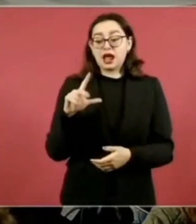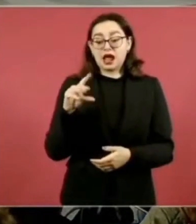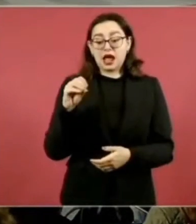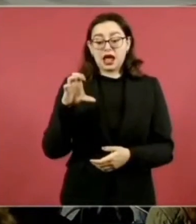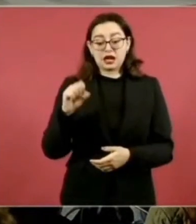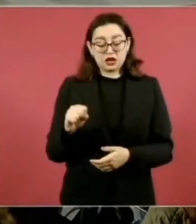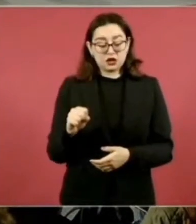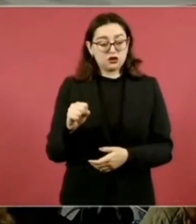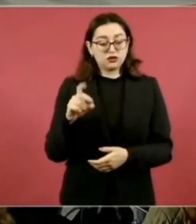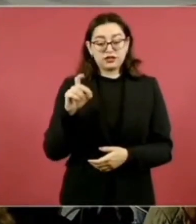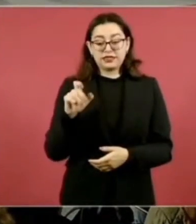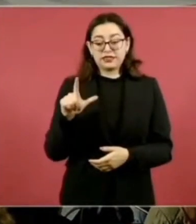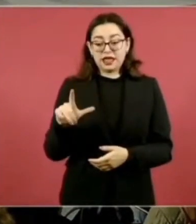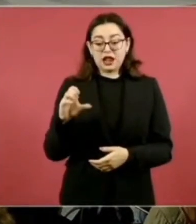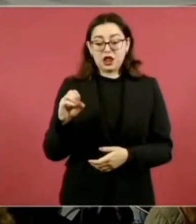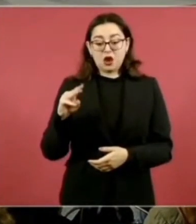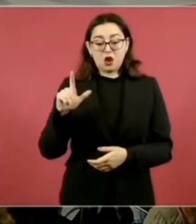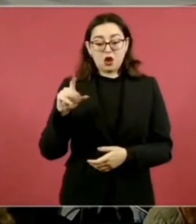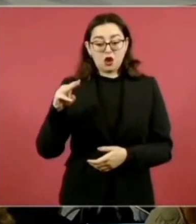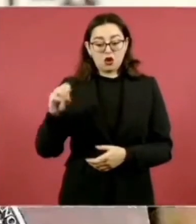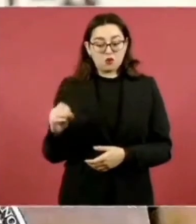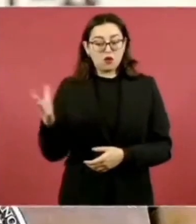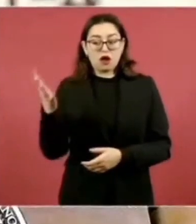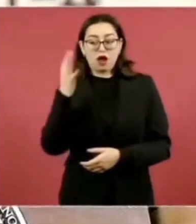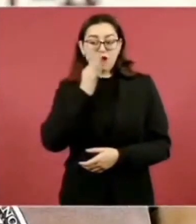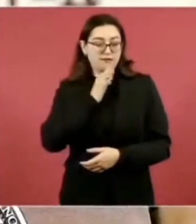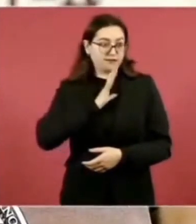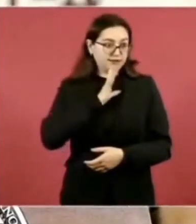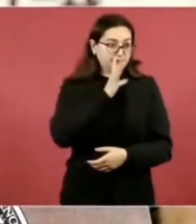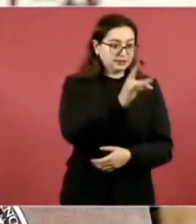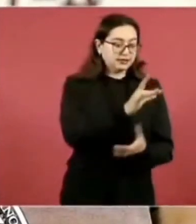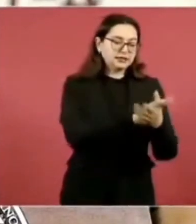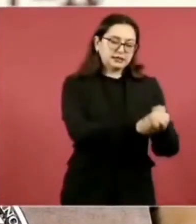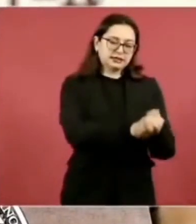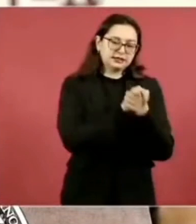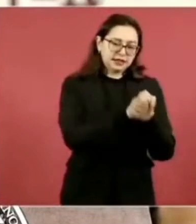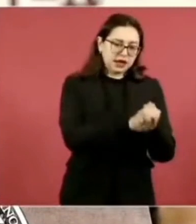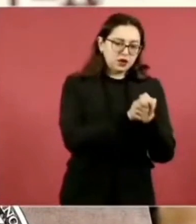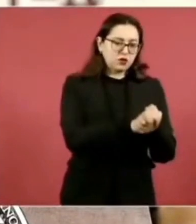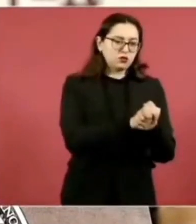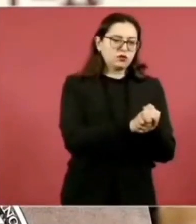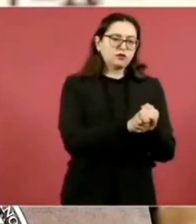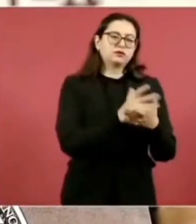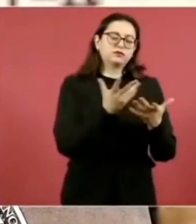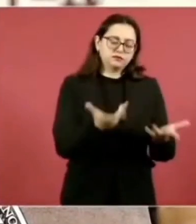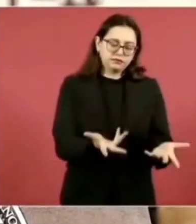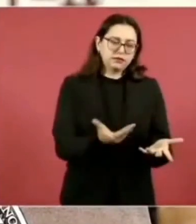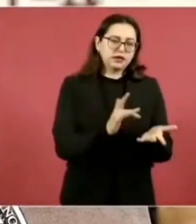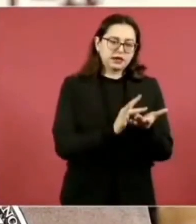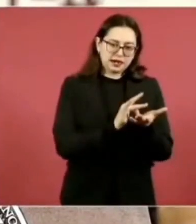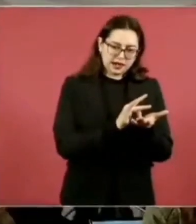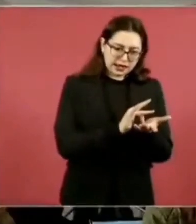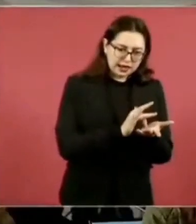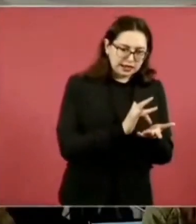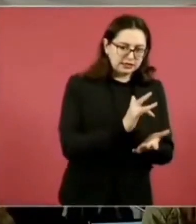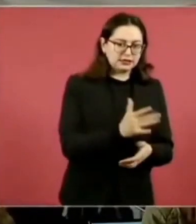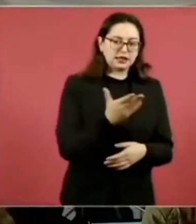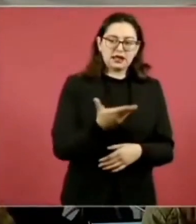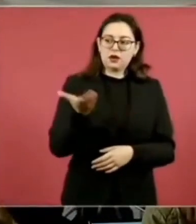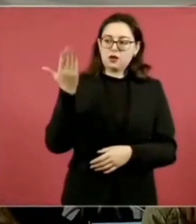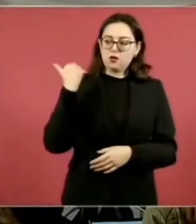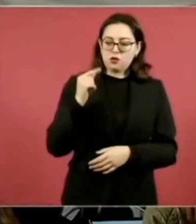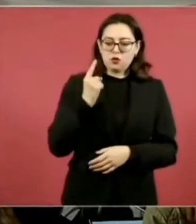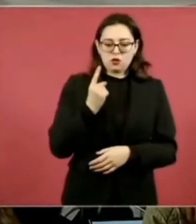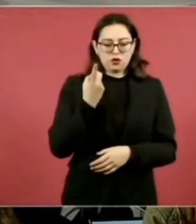quien está muy comprometido con usted por el saludo que le hizo favor de hacerle llegar el día primero